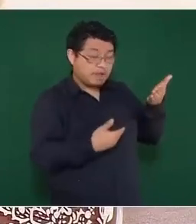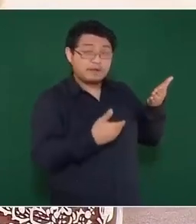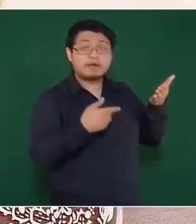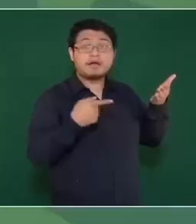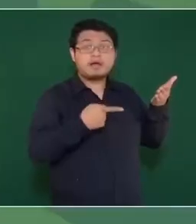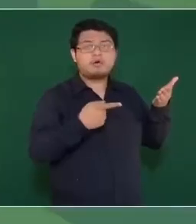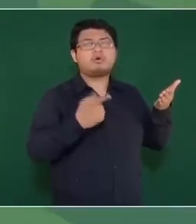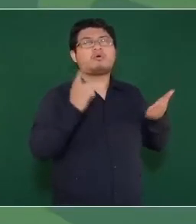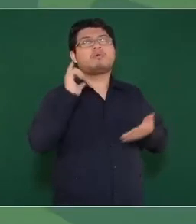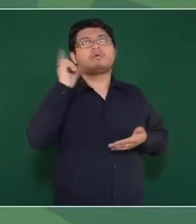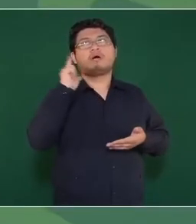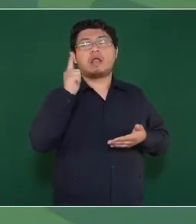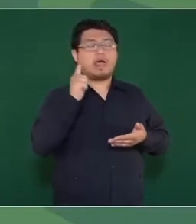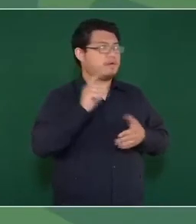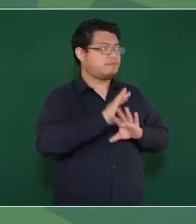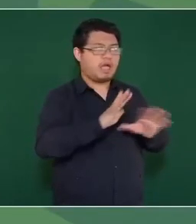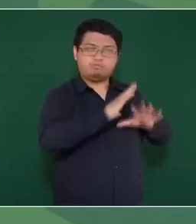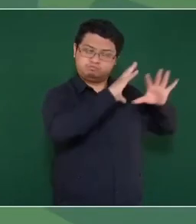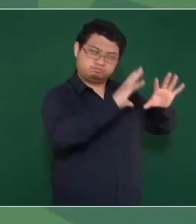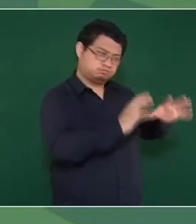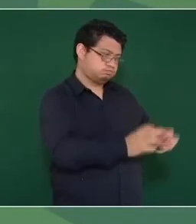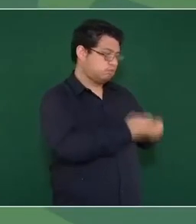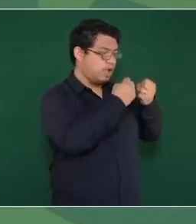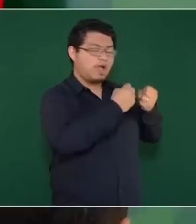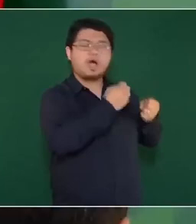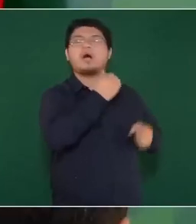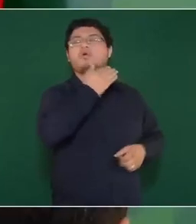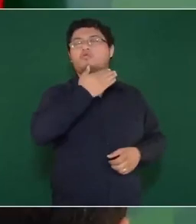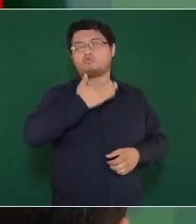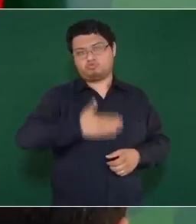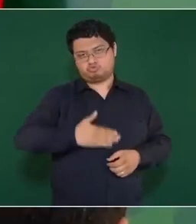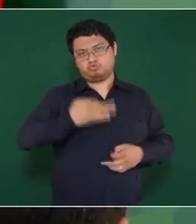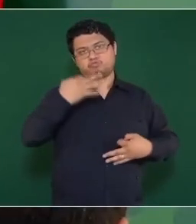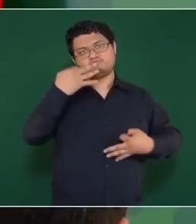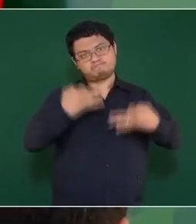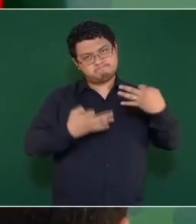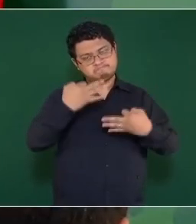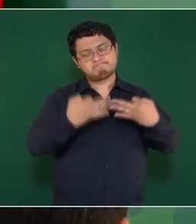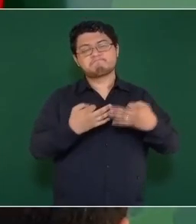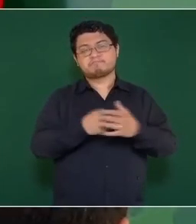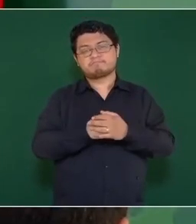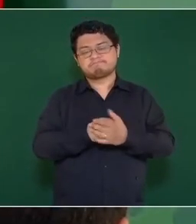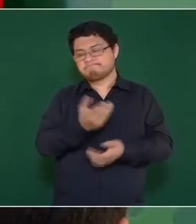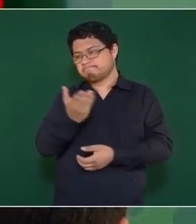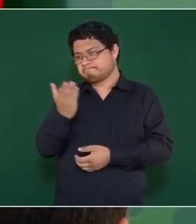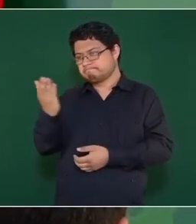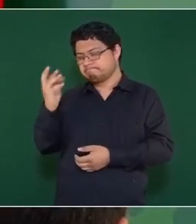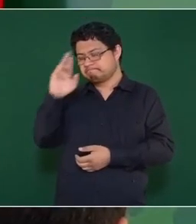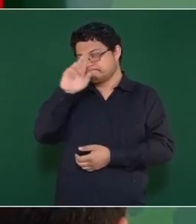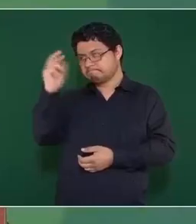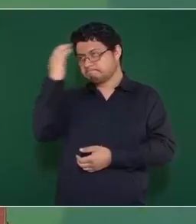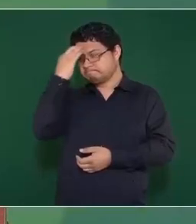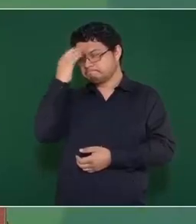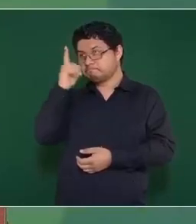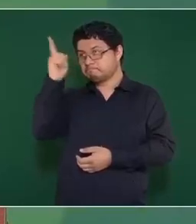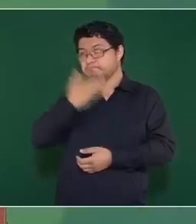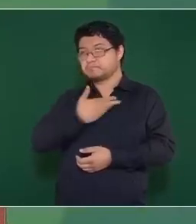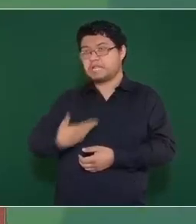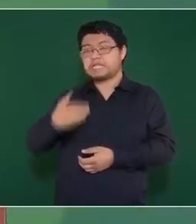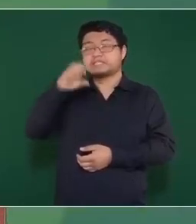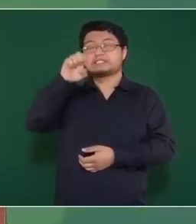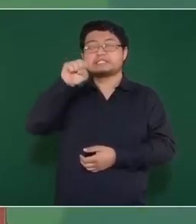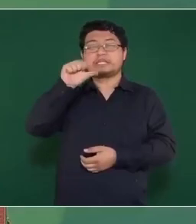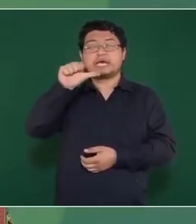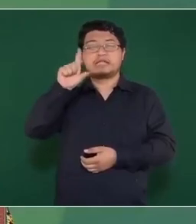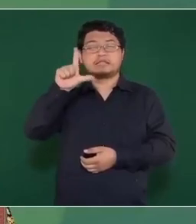ya absolutoria, que se haga justicia y que le reconocemos al presidente Saldívar esta visión